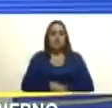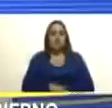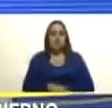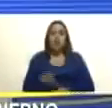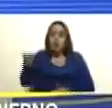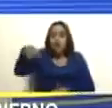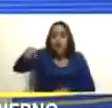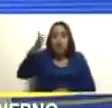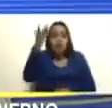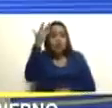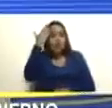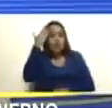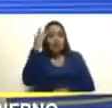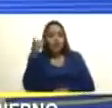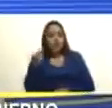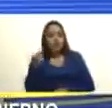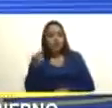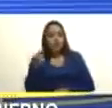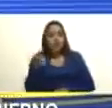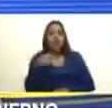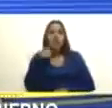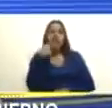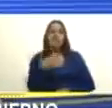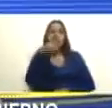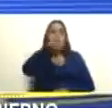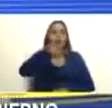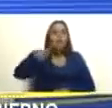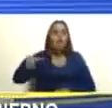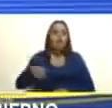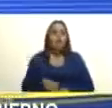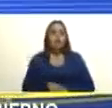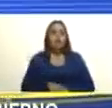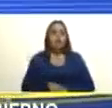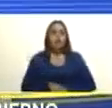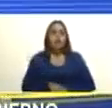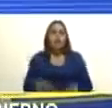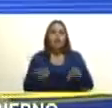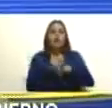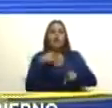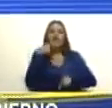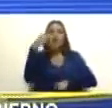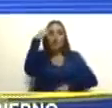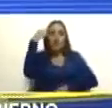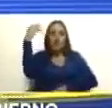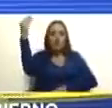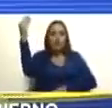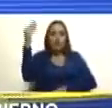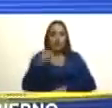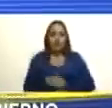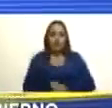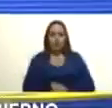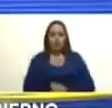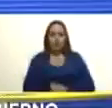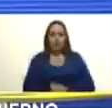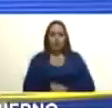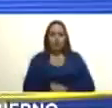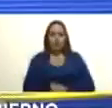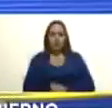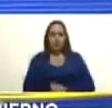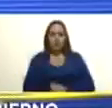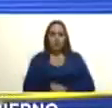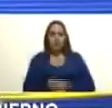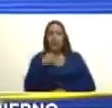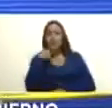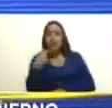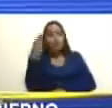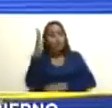ustedes y saben que la voz del pueblo es la voz de Dios es voz sagrada